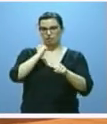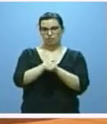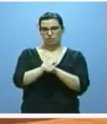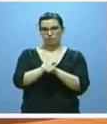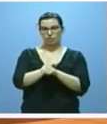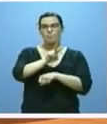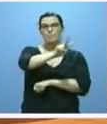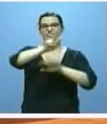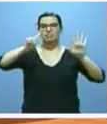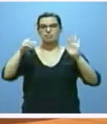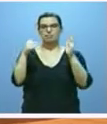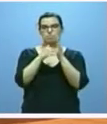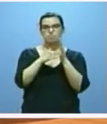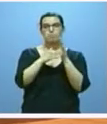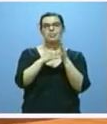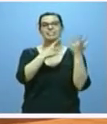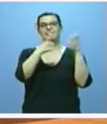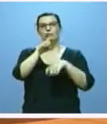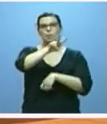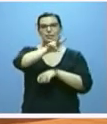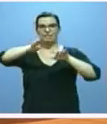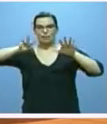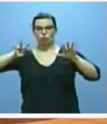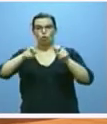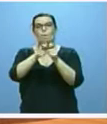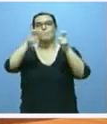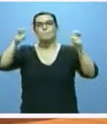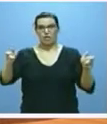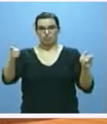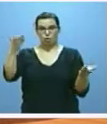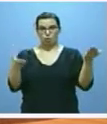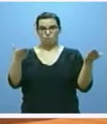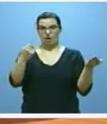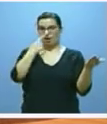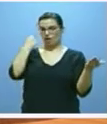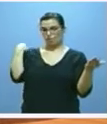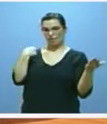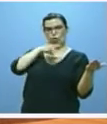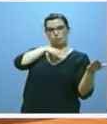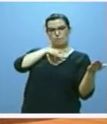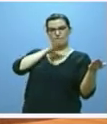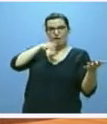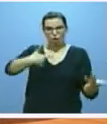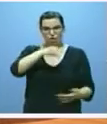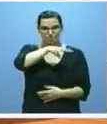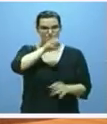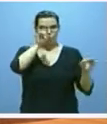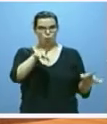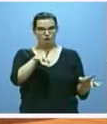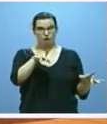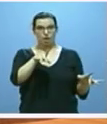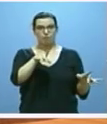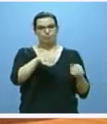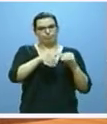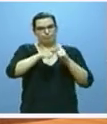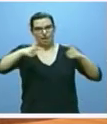.328 ocupados más que en el mismo momento de 2016. De todos ellos,